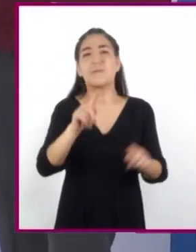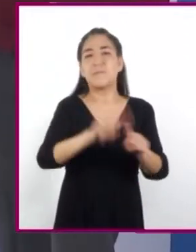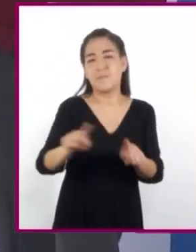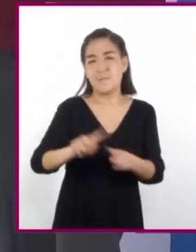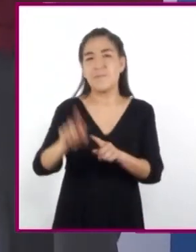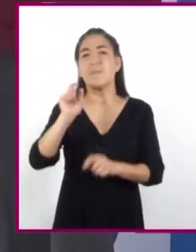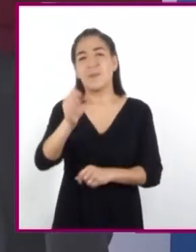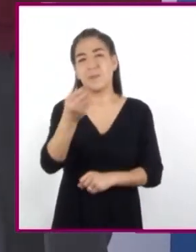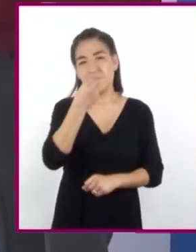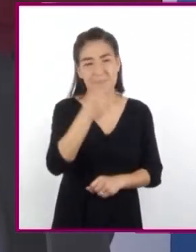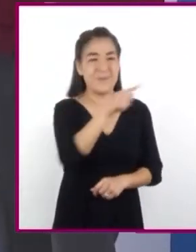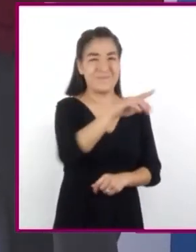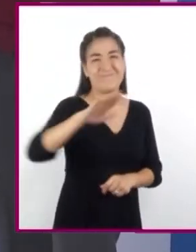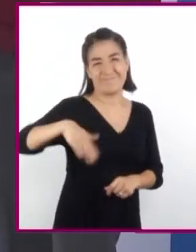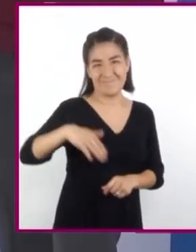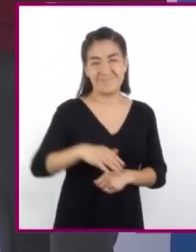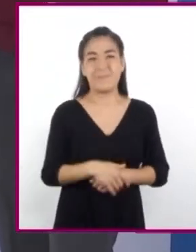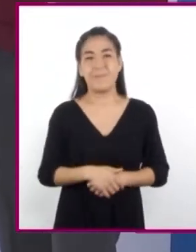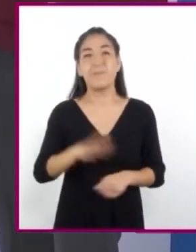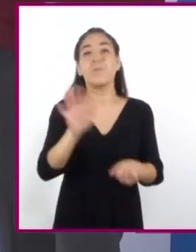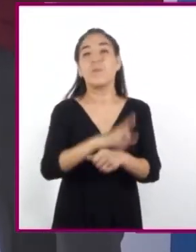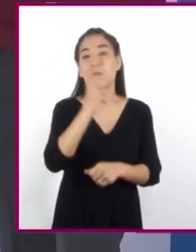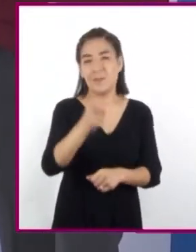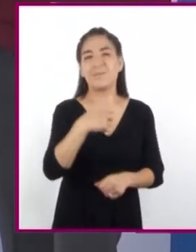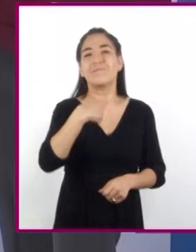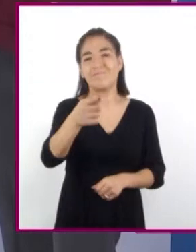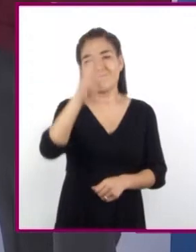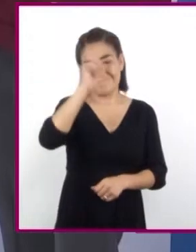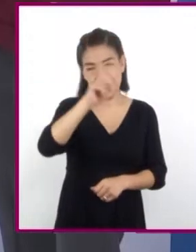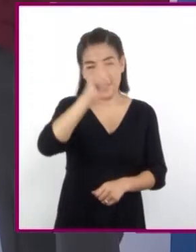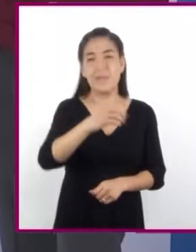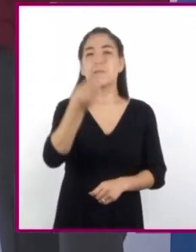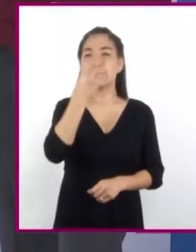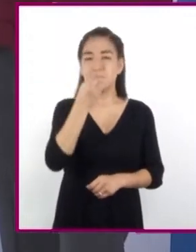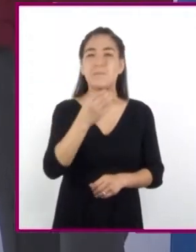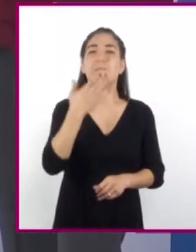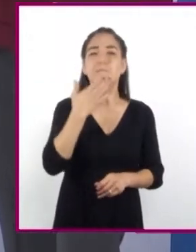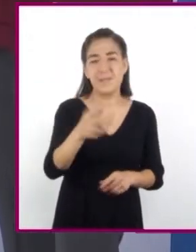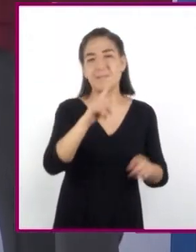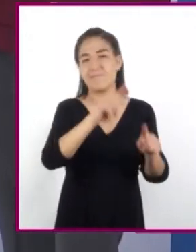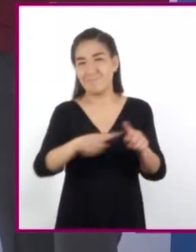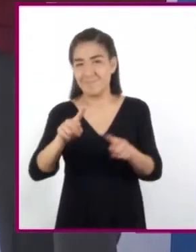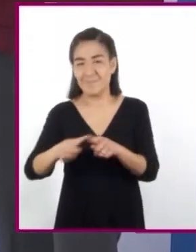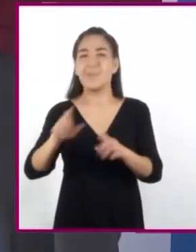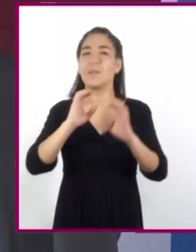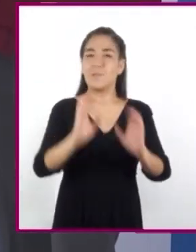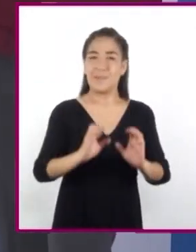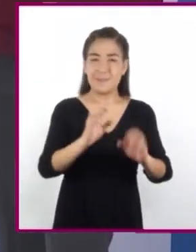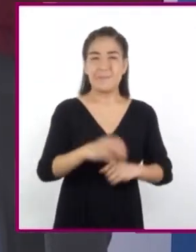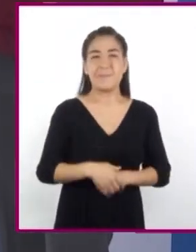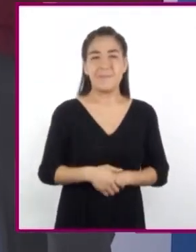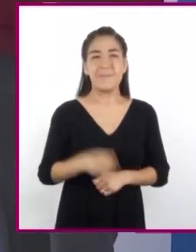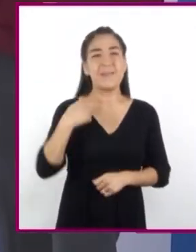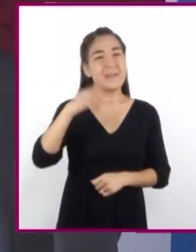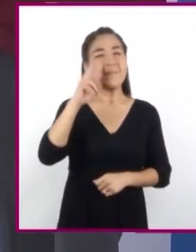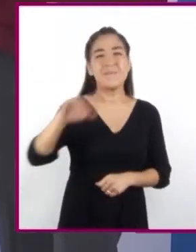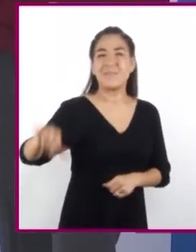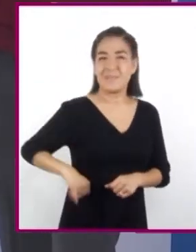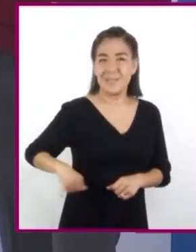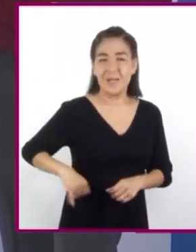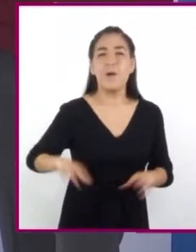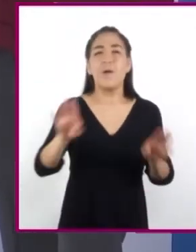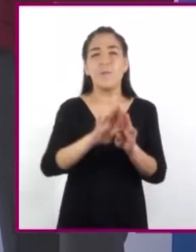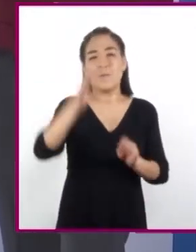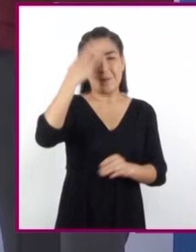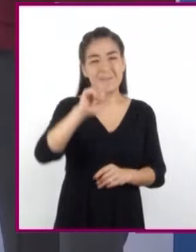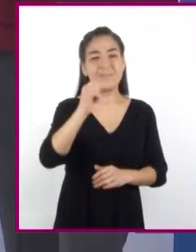tal y como lo mencionaste. Por eso es recomendable tener una dieta variada y balanceada. Me causa mucho interés el